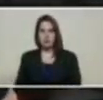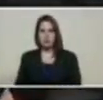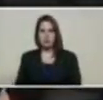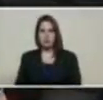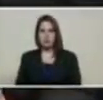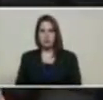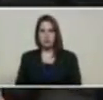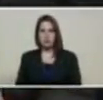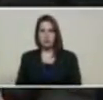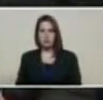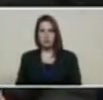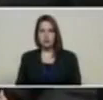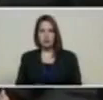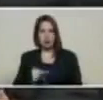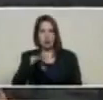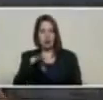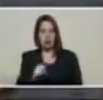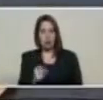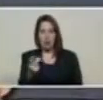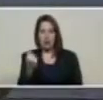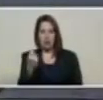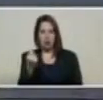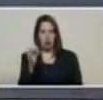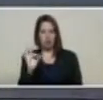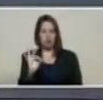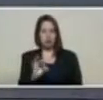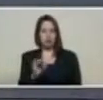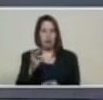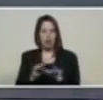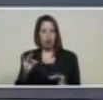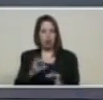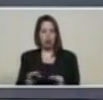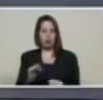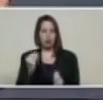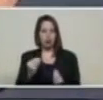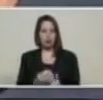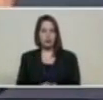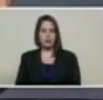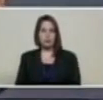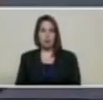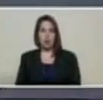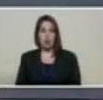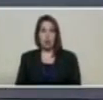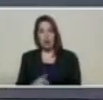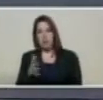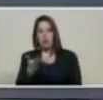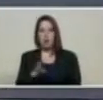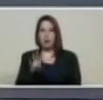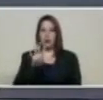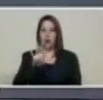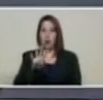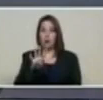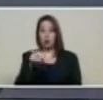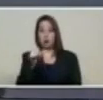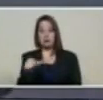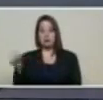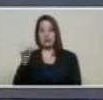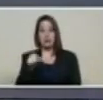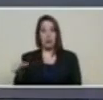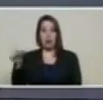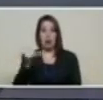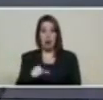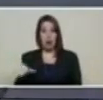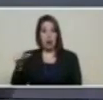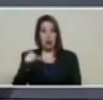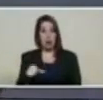de esta moneda? estamos estableciendo unas cuatro semanas aproximadamente para la